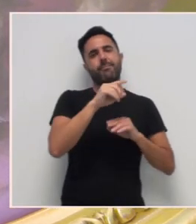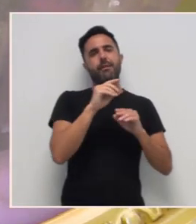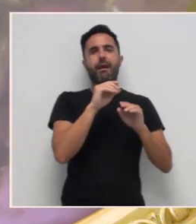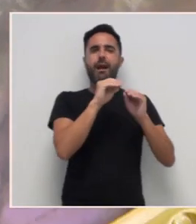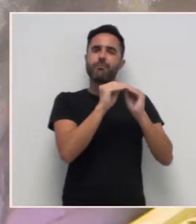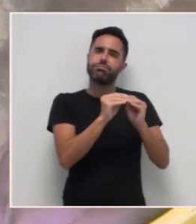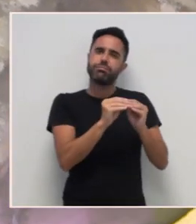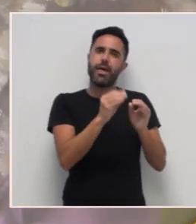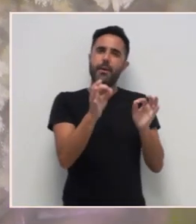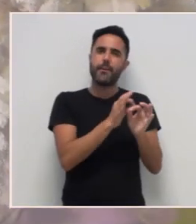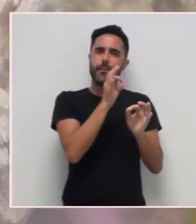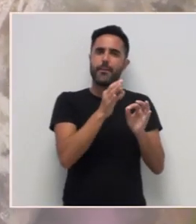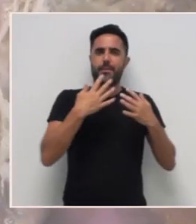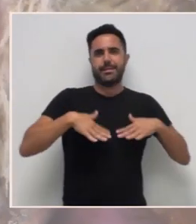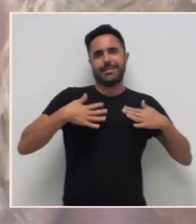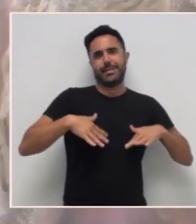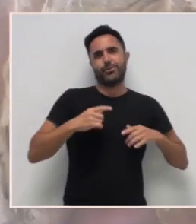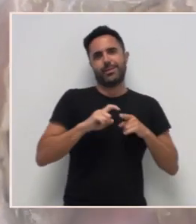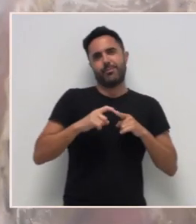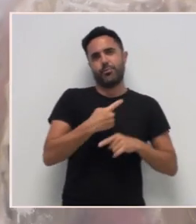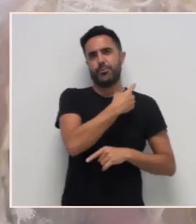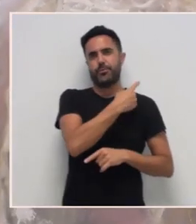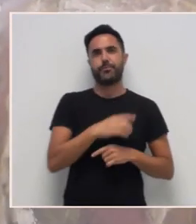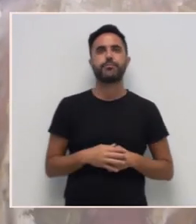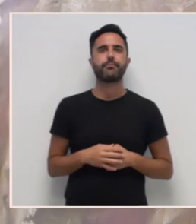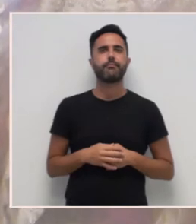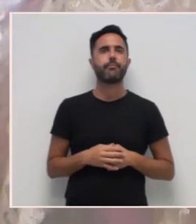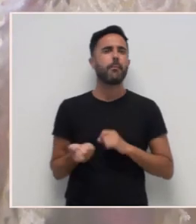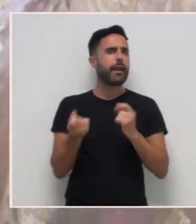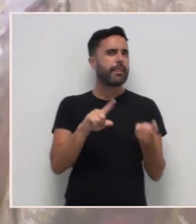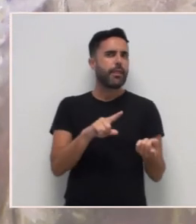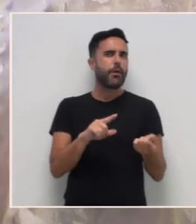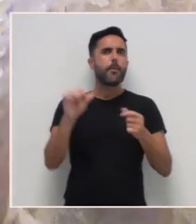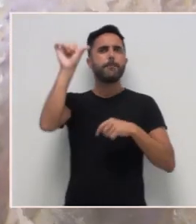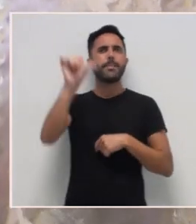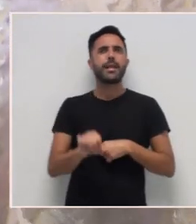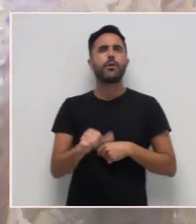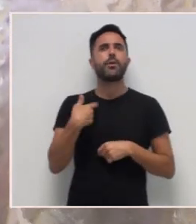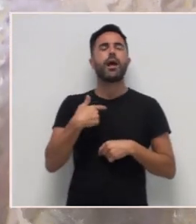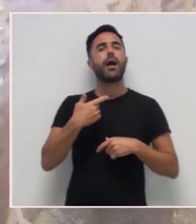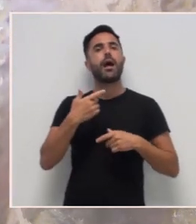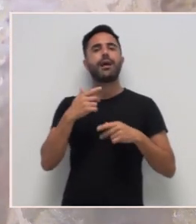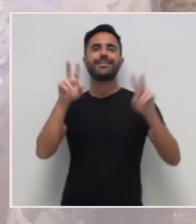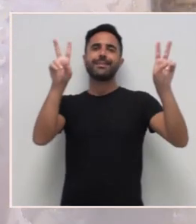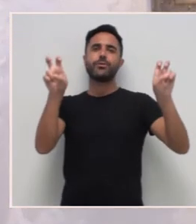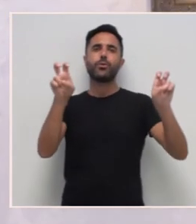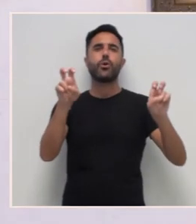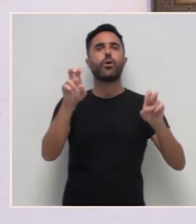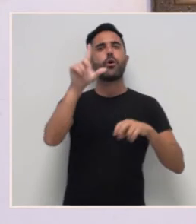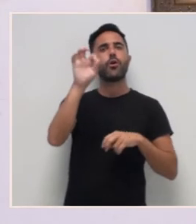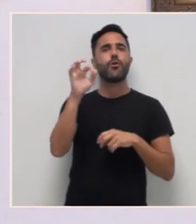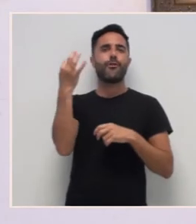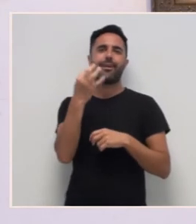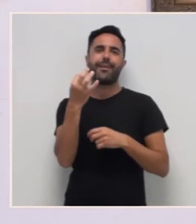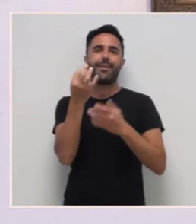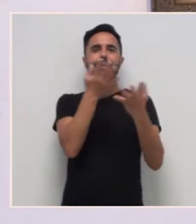Son, sobre todo, se se fixan como a película do vento o vento que se levou de Scarlett O